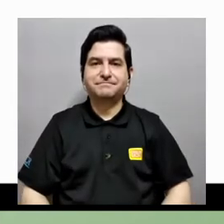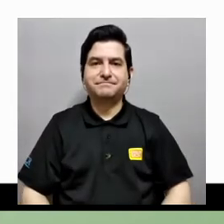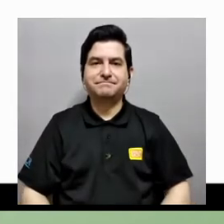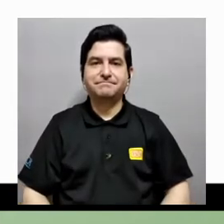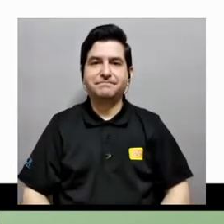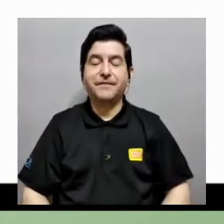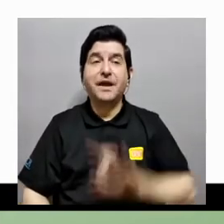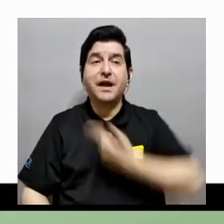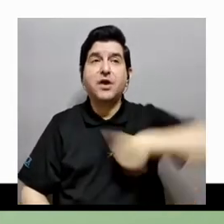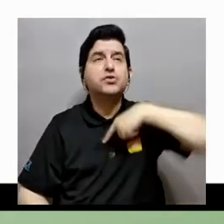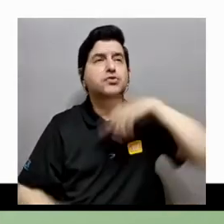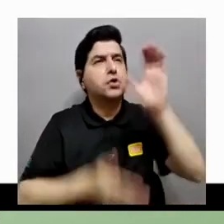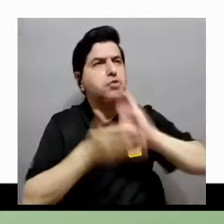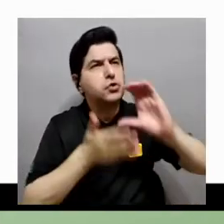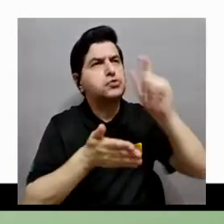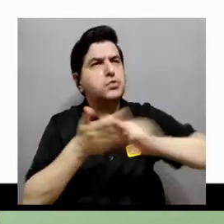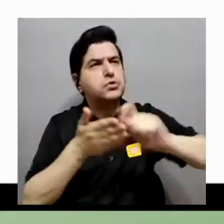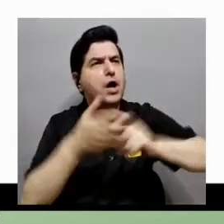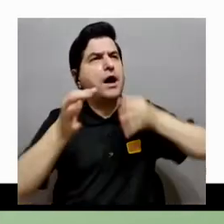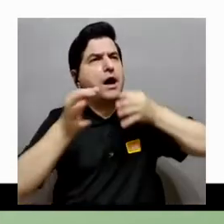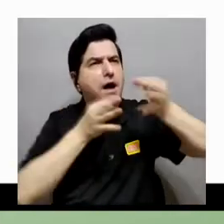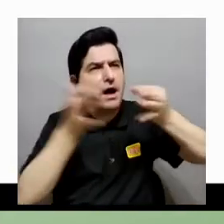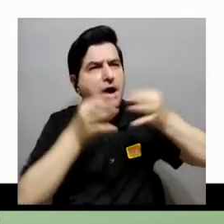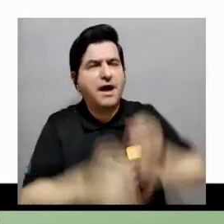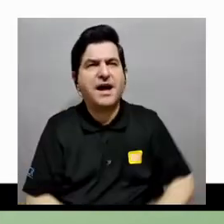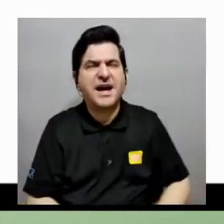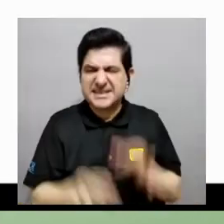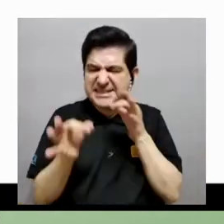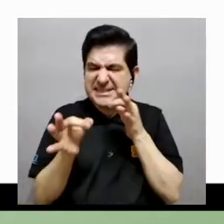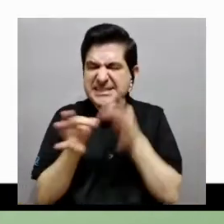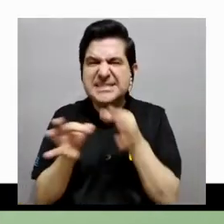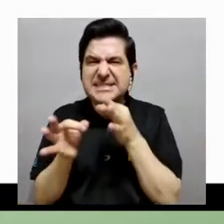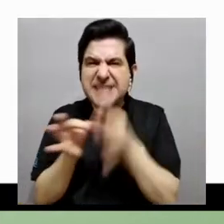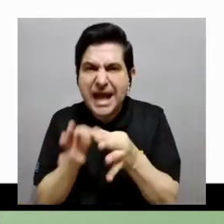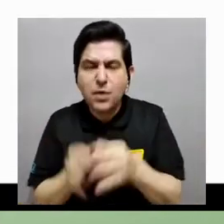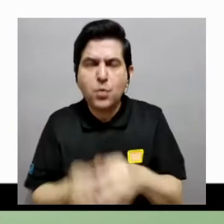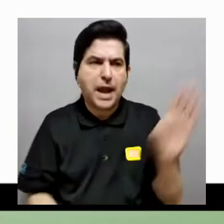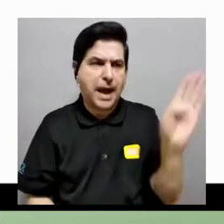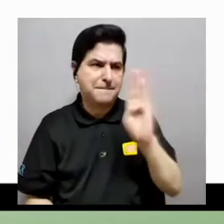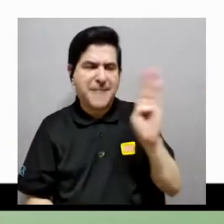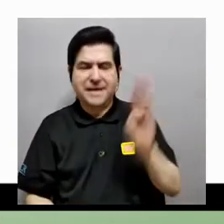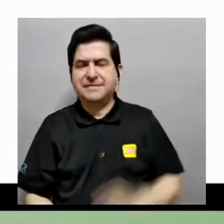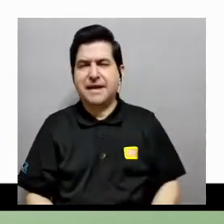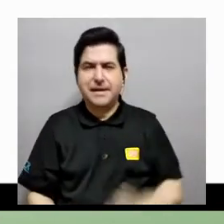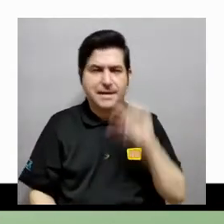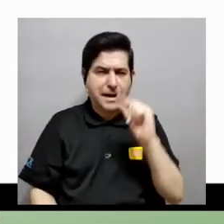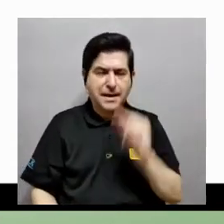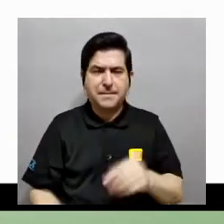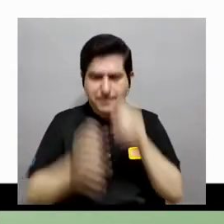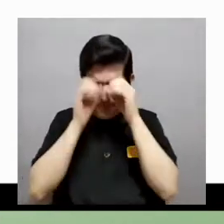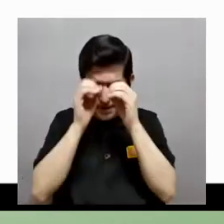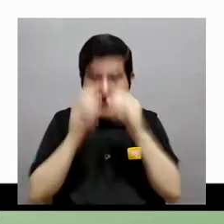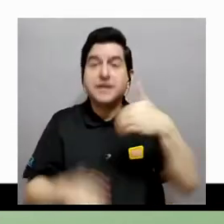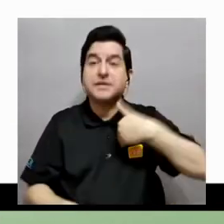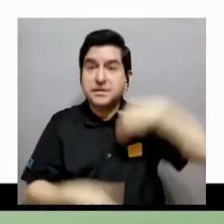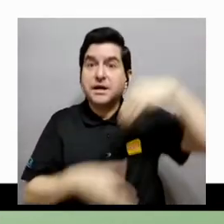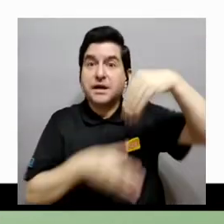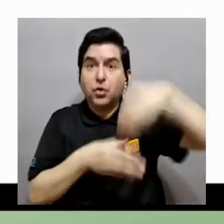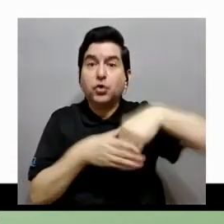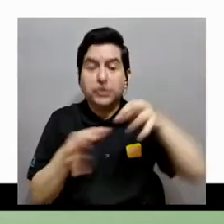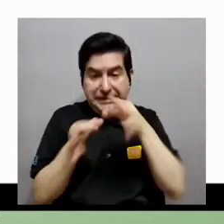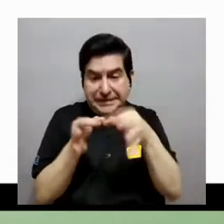Cuando estábamos en el colegio o en la escuela y nos explicaban que era una célula y las bacterias y los microorganismos están hechos de células,